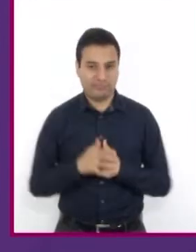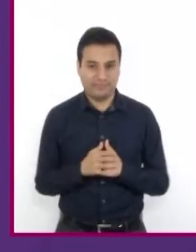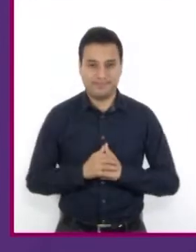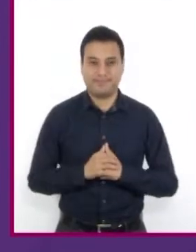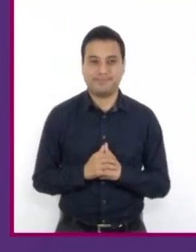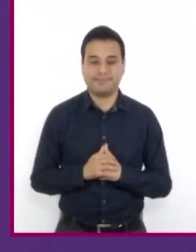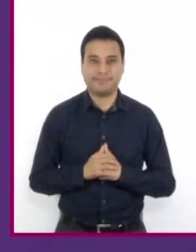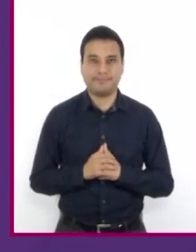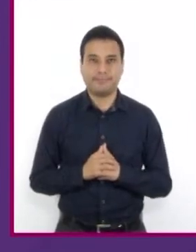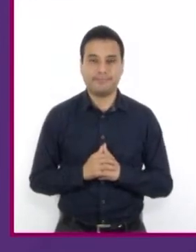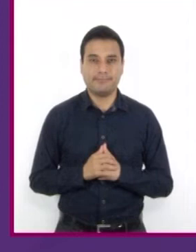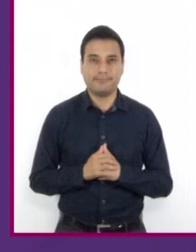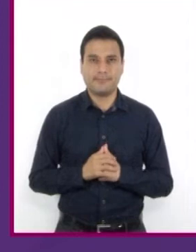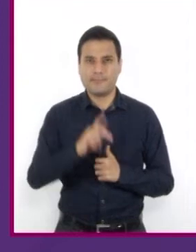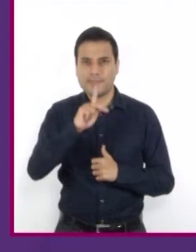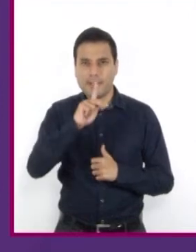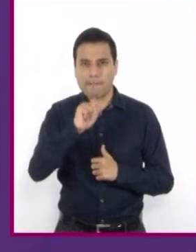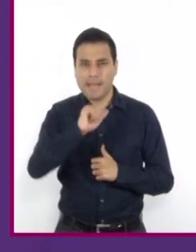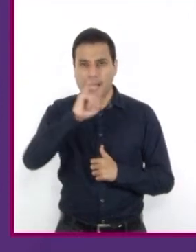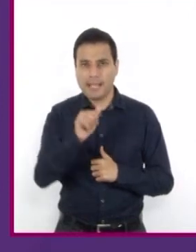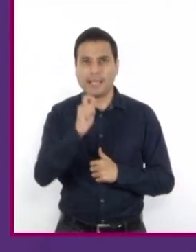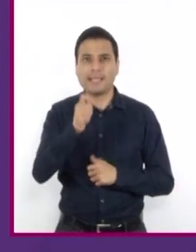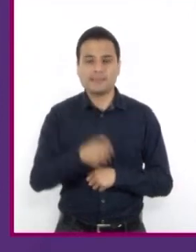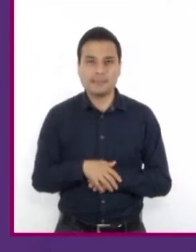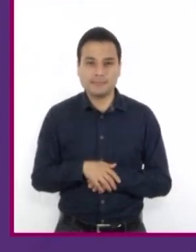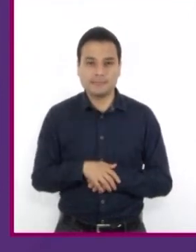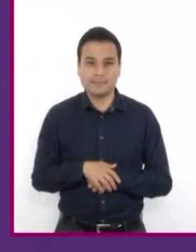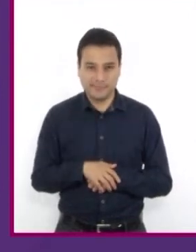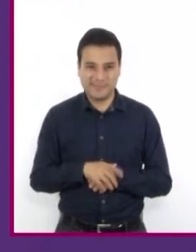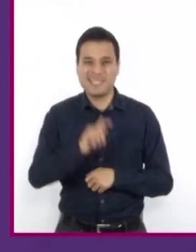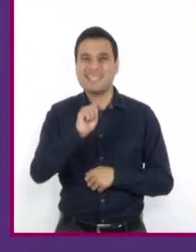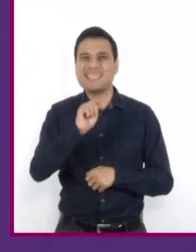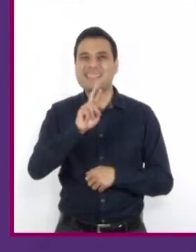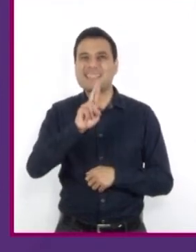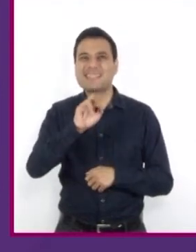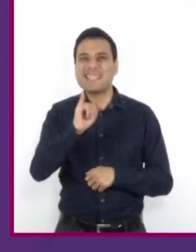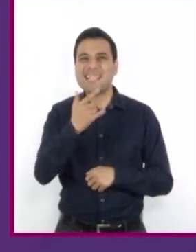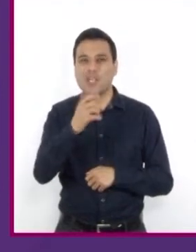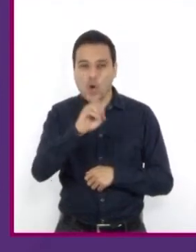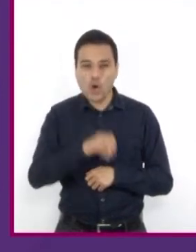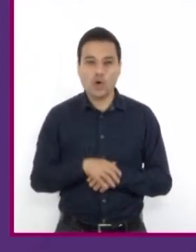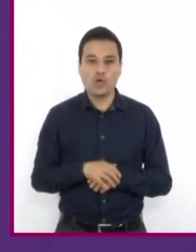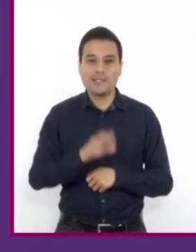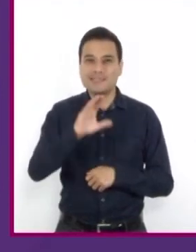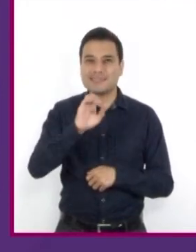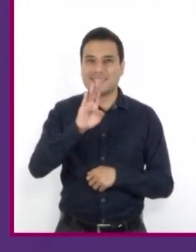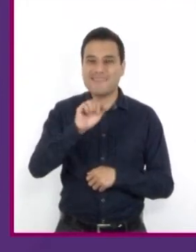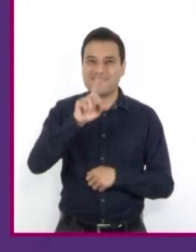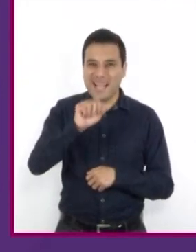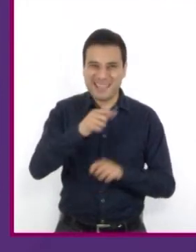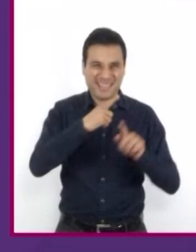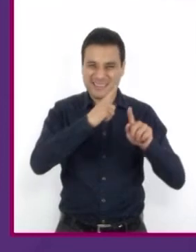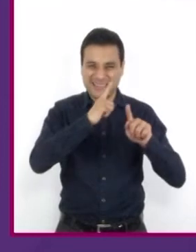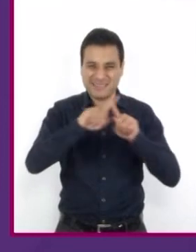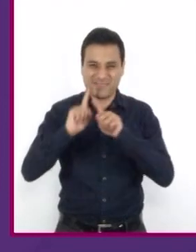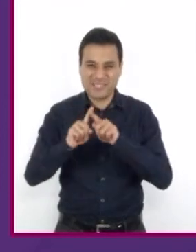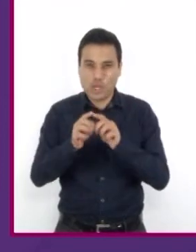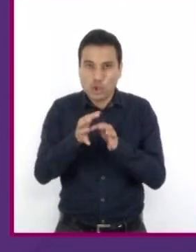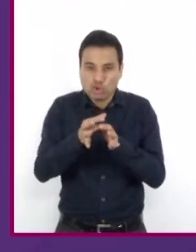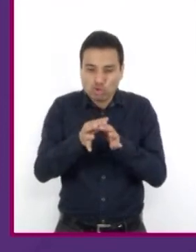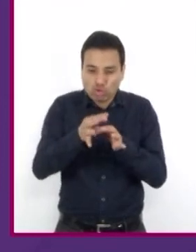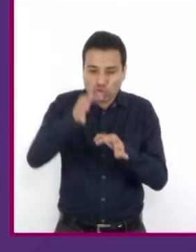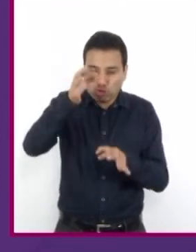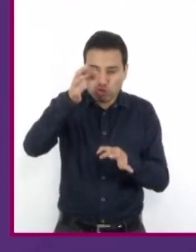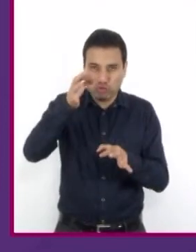altura. Paja, caña de trigo, cebada, centeno y otras gramíneas después de seca